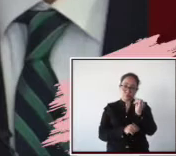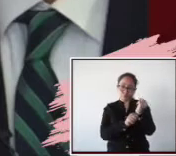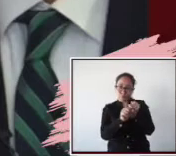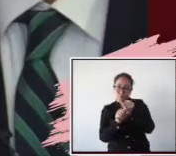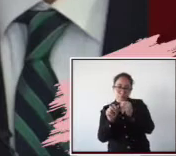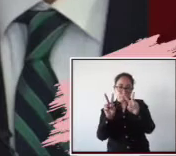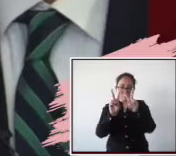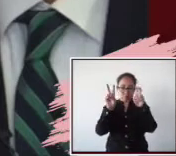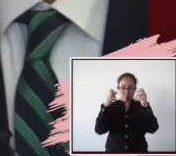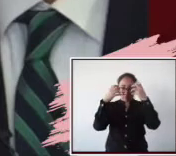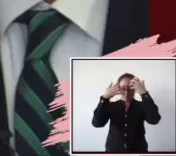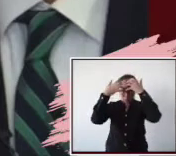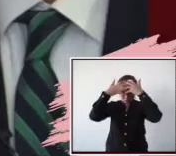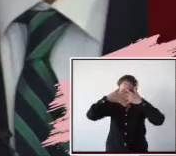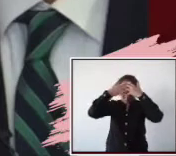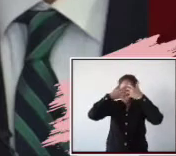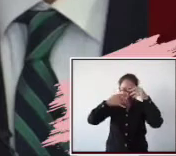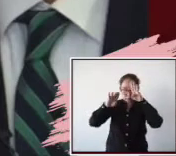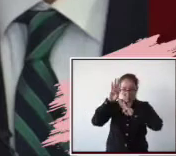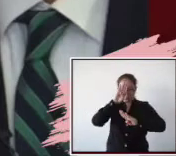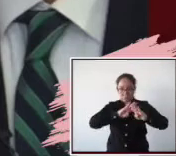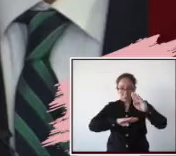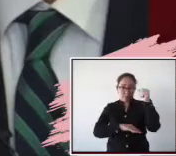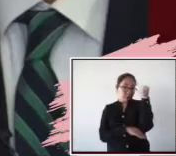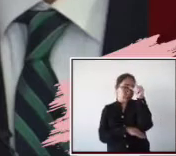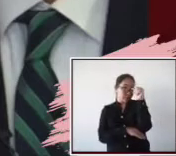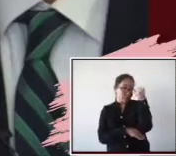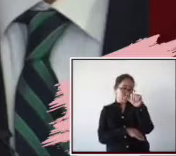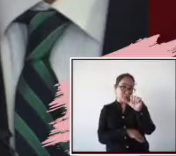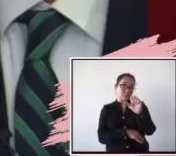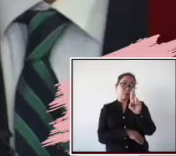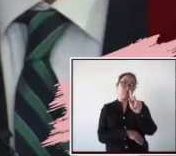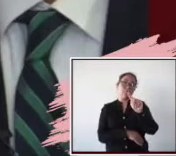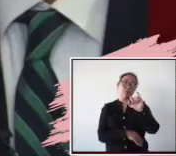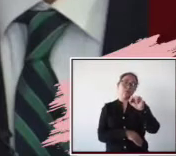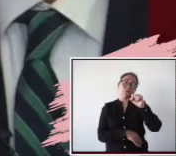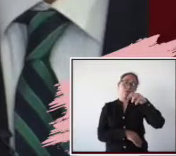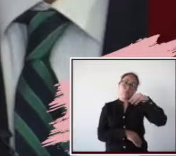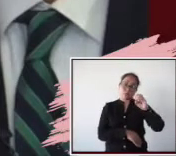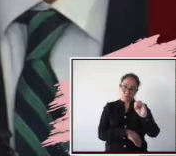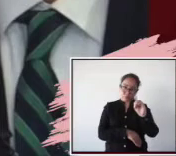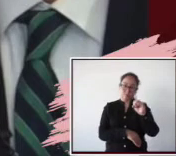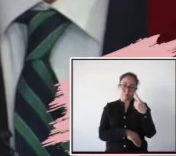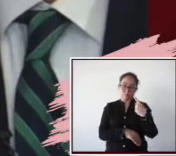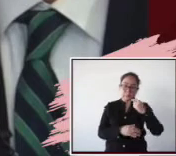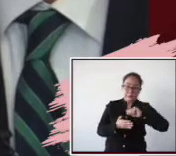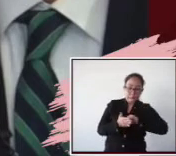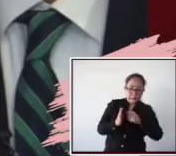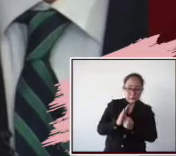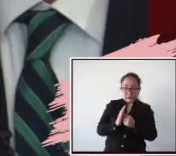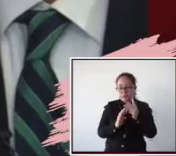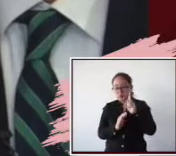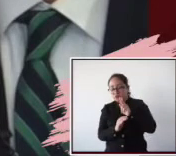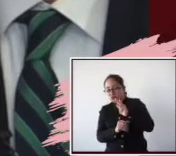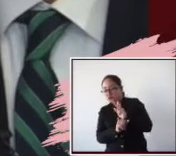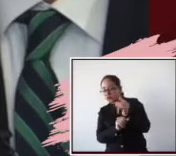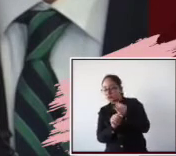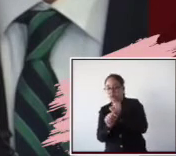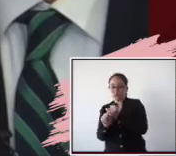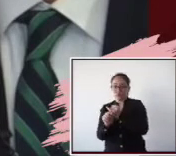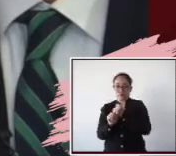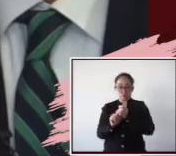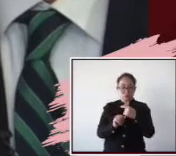investigaciones relacionadas con la neurobiología del autismo. Sus técnicas experimentales incluyen técnicas de observación